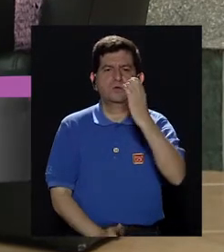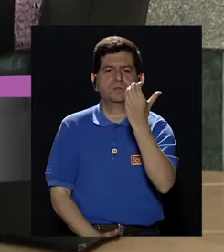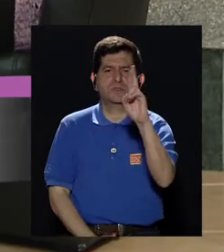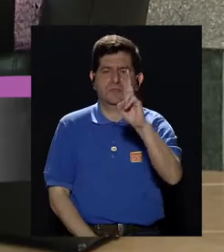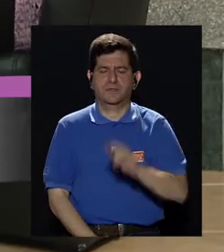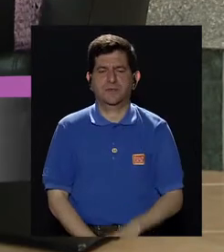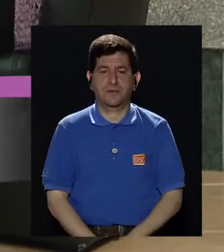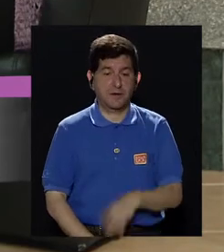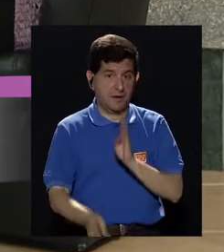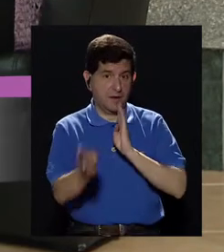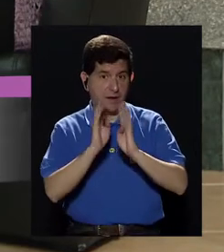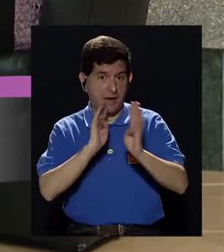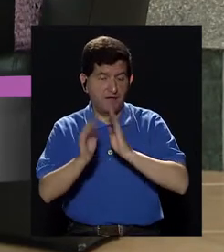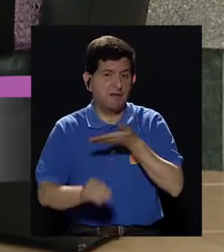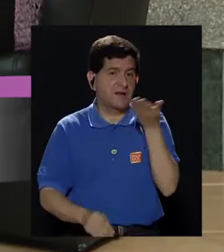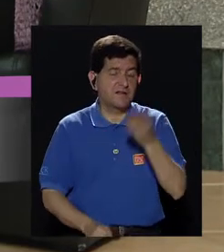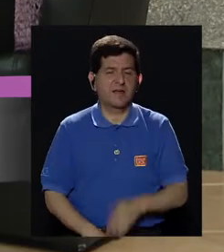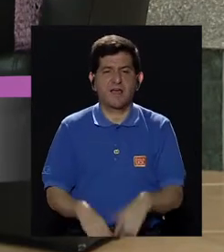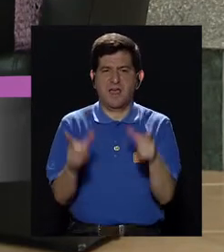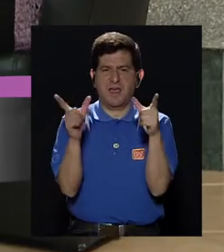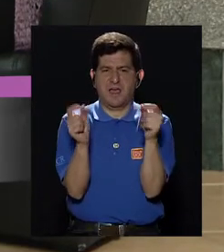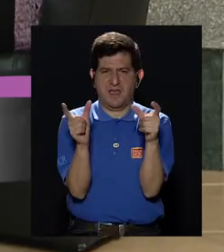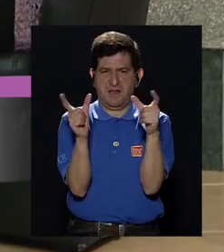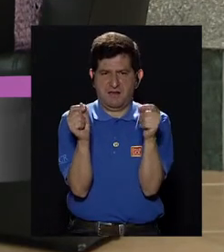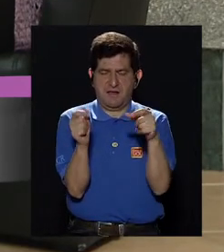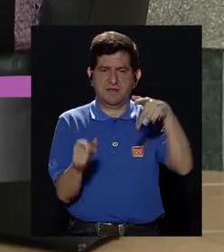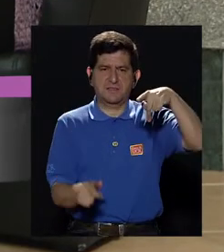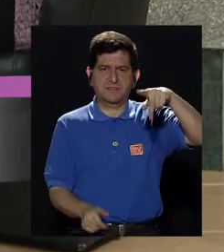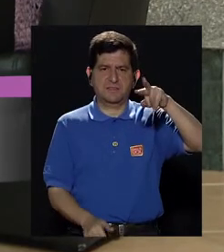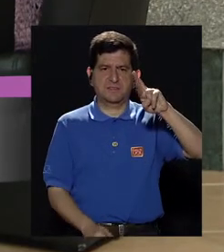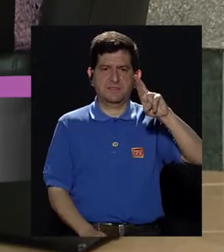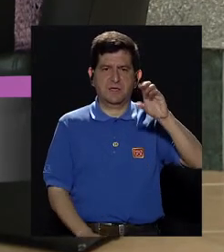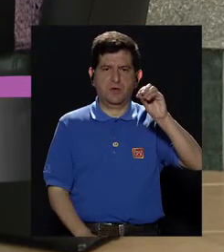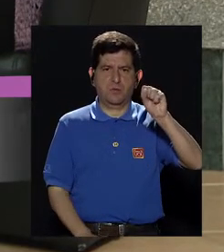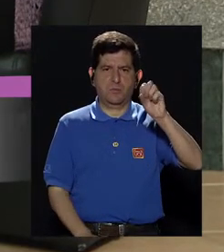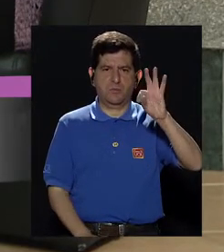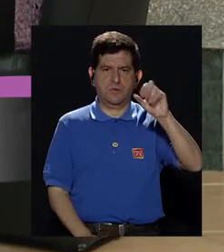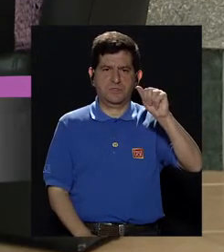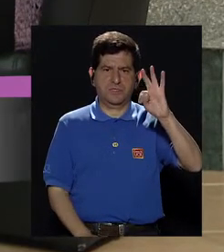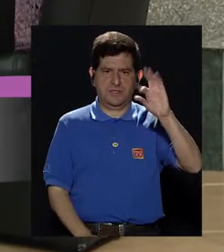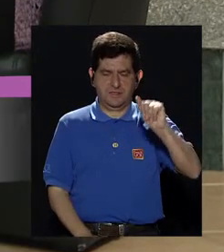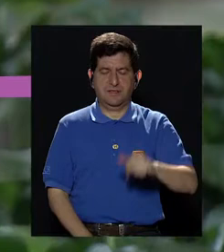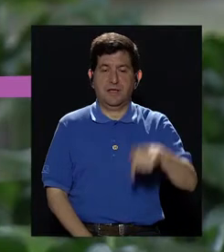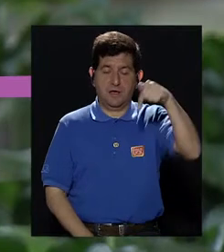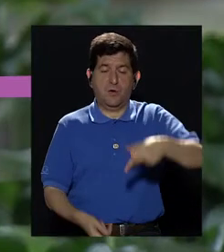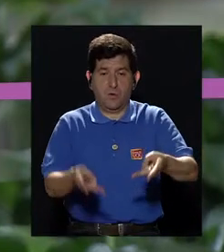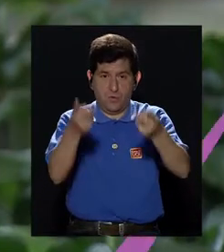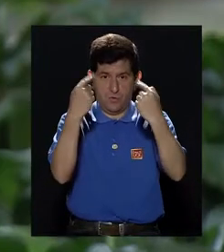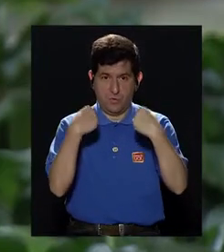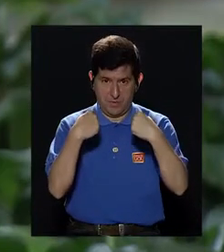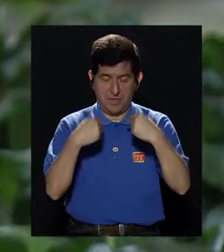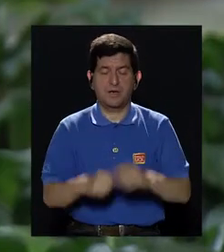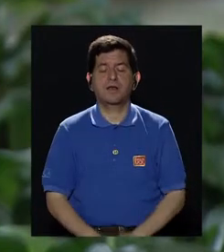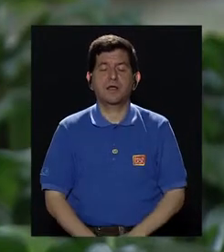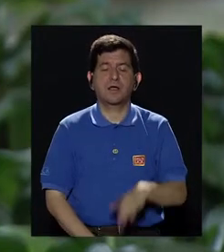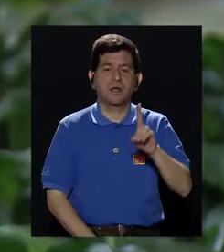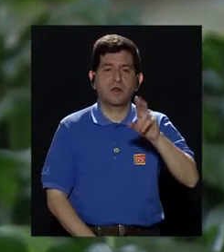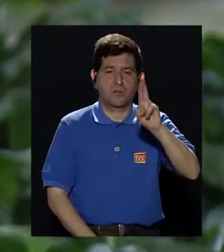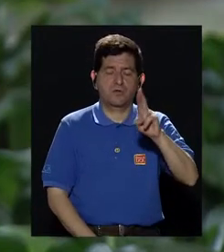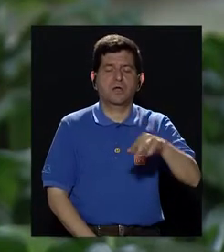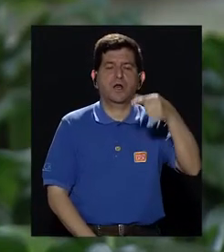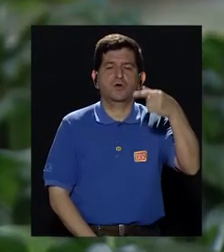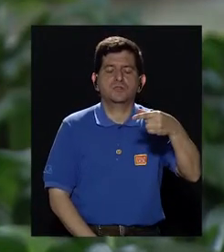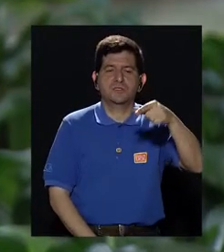Universidad de Costa Rica. Y estamos conversando acerca del cáncer de próstata. Y para abarcar este tema, contamos con la presencia del doctor, el urólogo